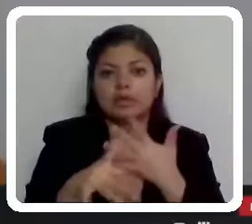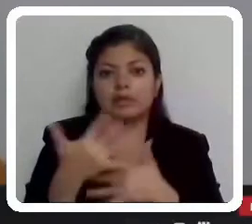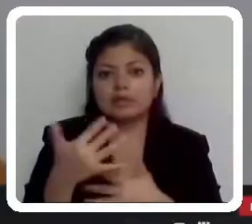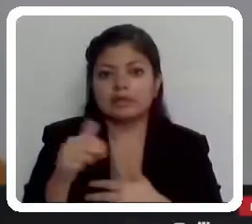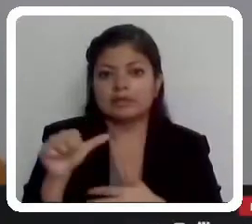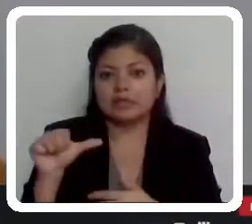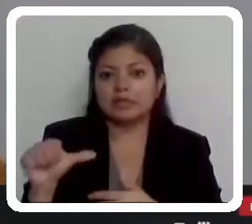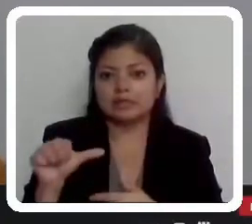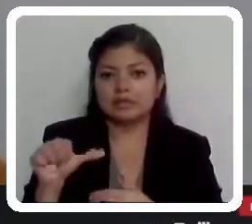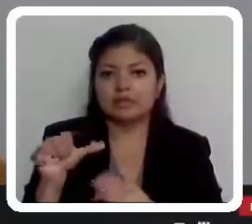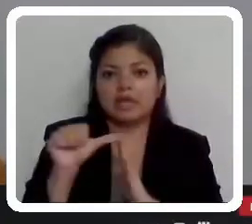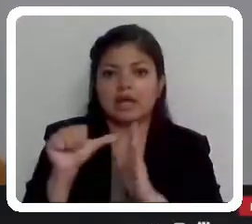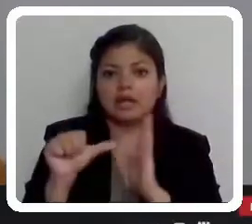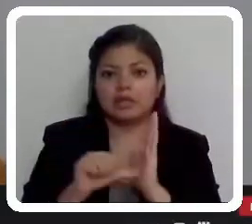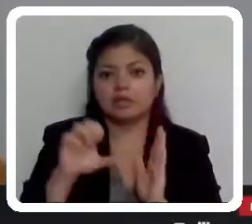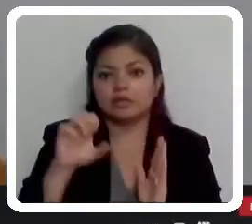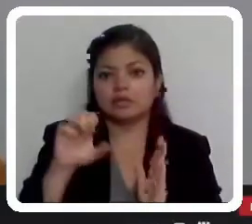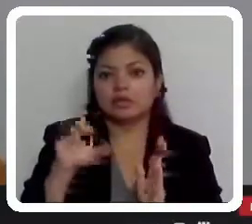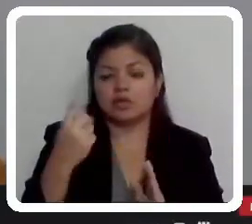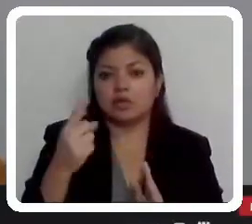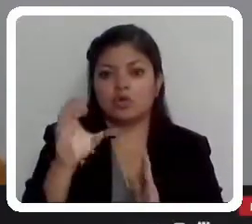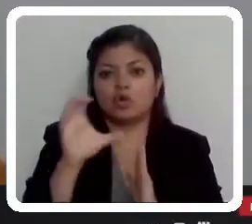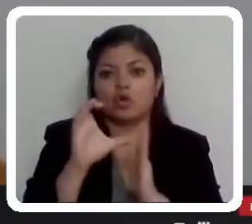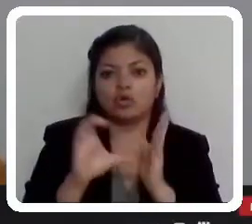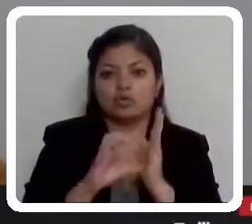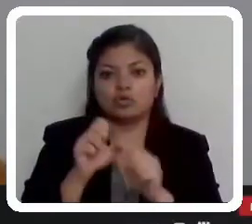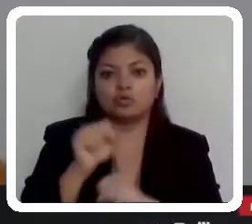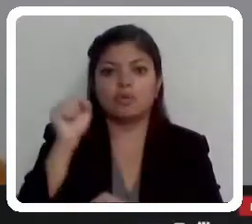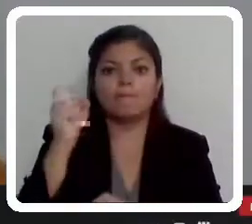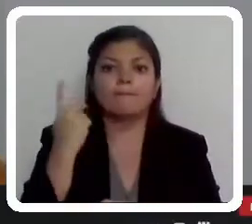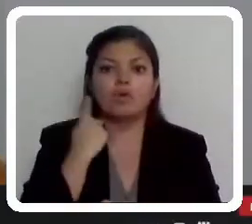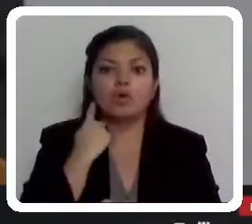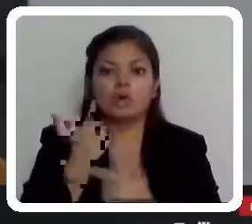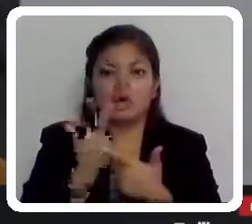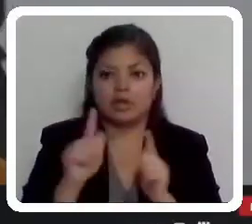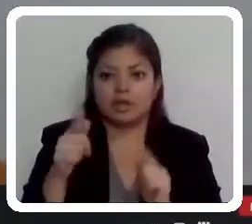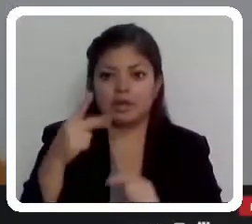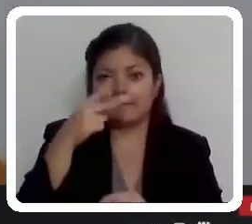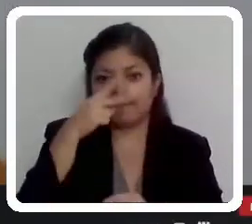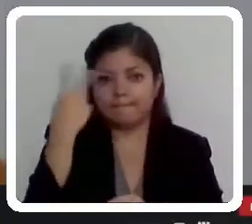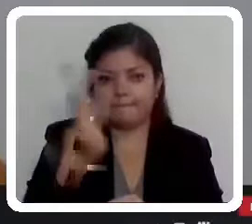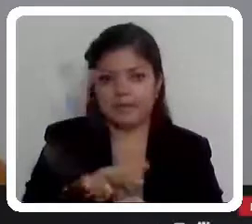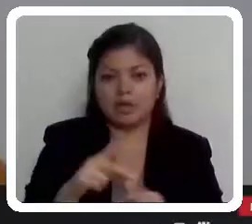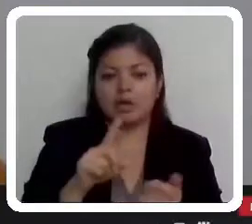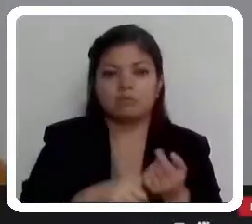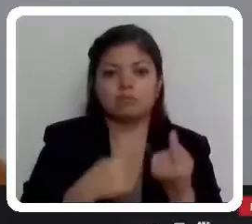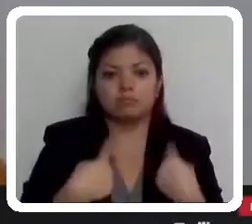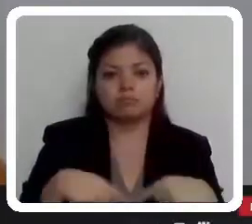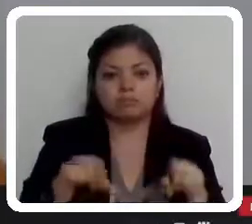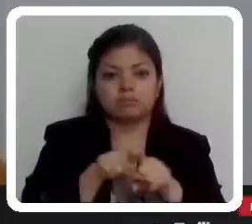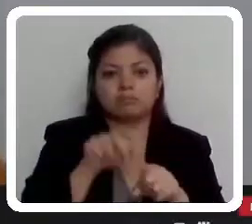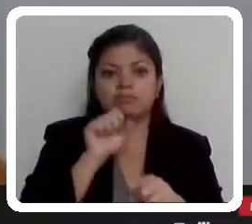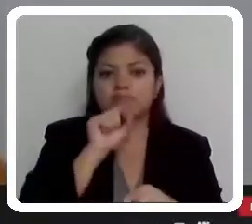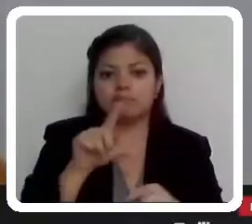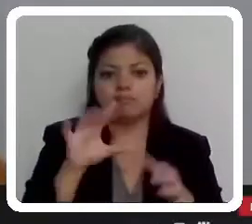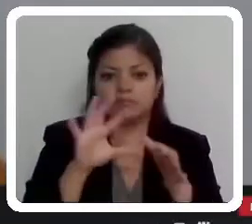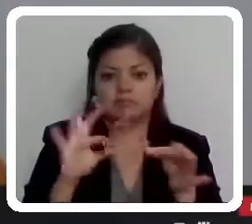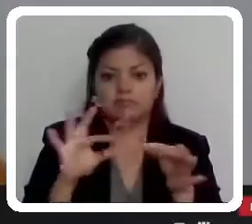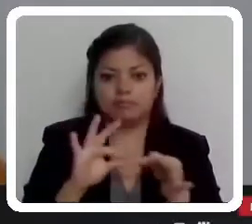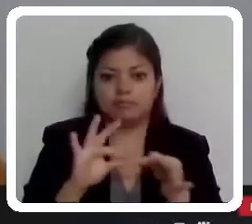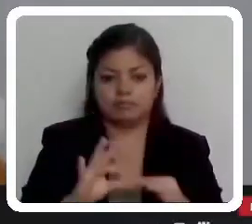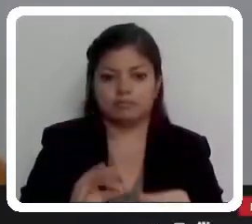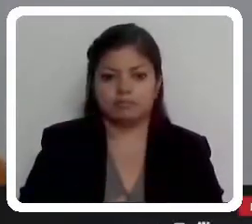16 del artículo 61 de la Constitución Política del Estado Libre y Soberano de México, conforme a la siguiente exposición de motivos.